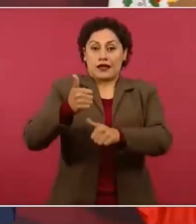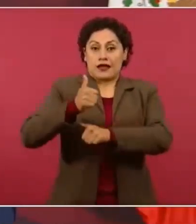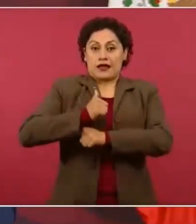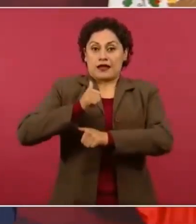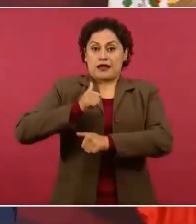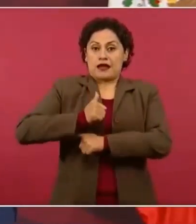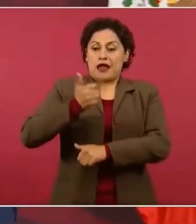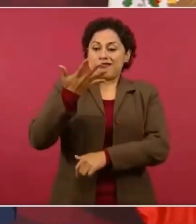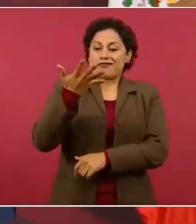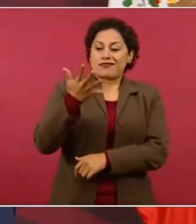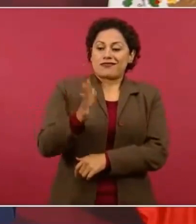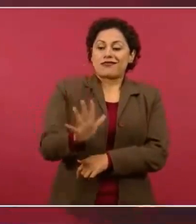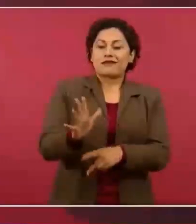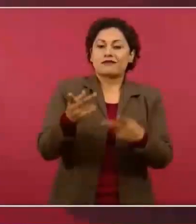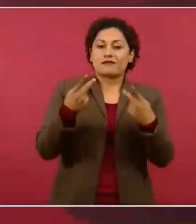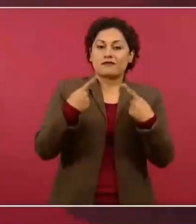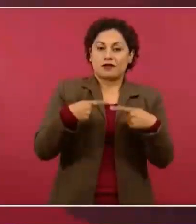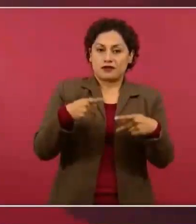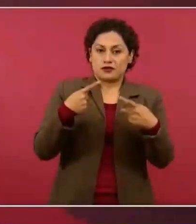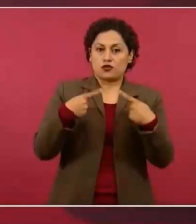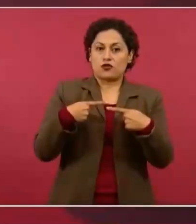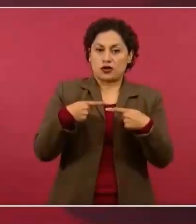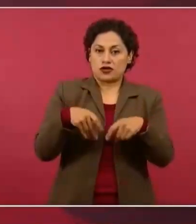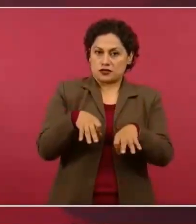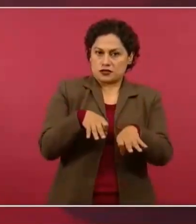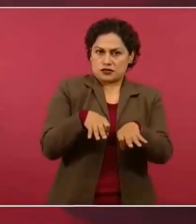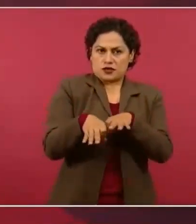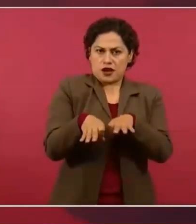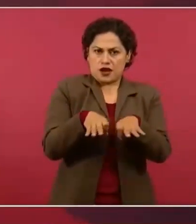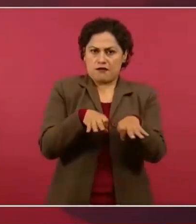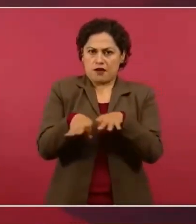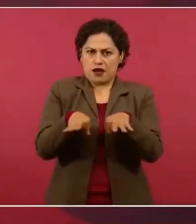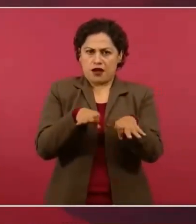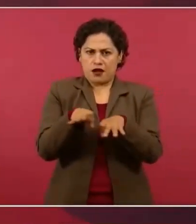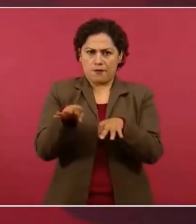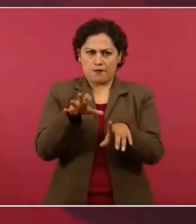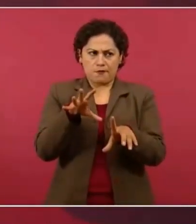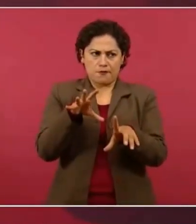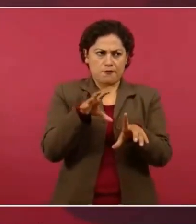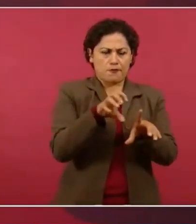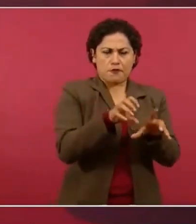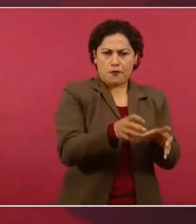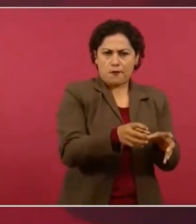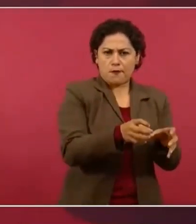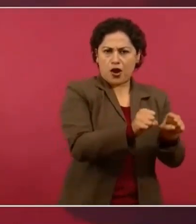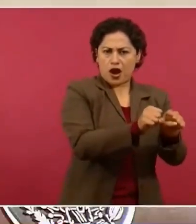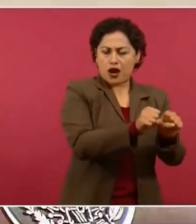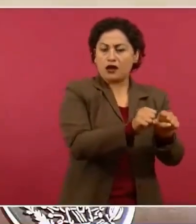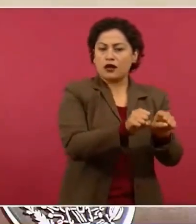una mujer de la Guardia Nacional, compañera,